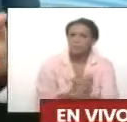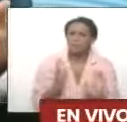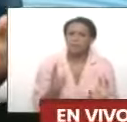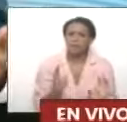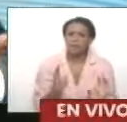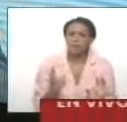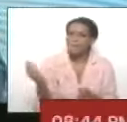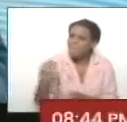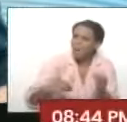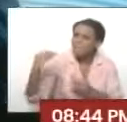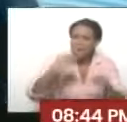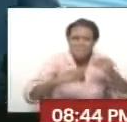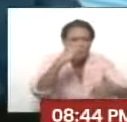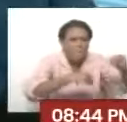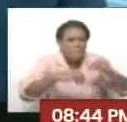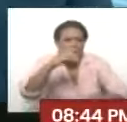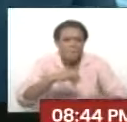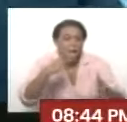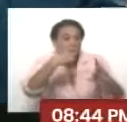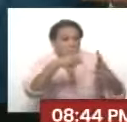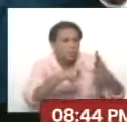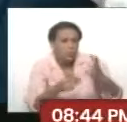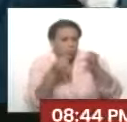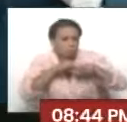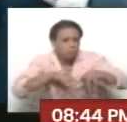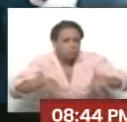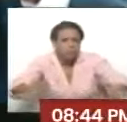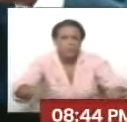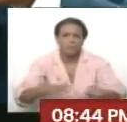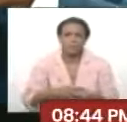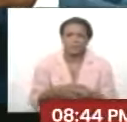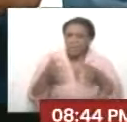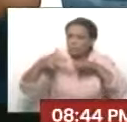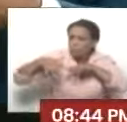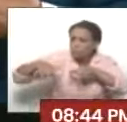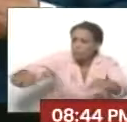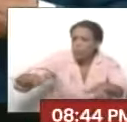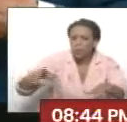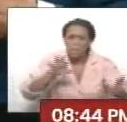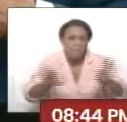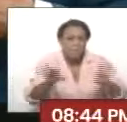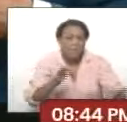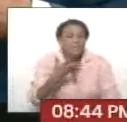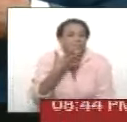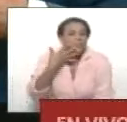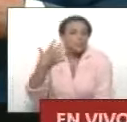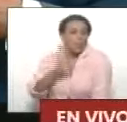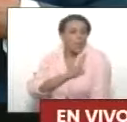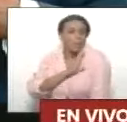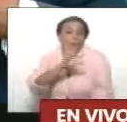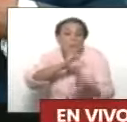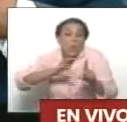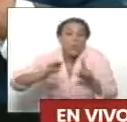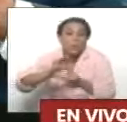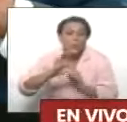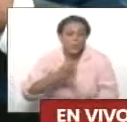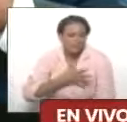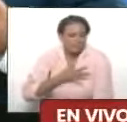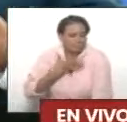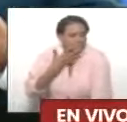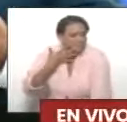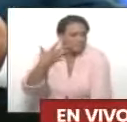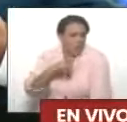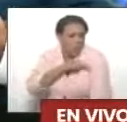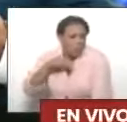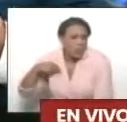cada vez ser más poderosa en su diversidad, integrada en su diversidad. Sentirnos orgullosos de